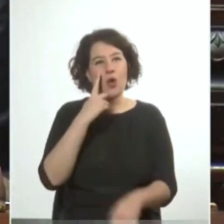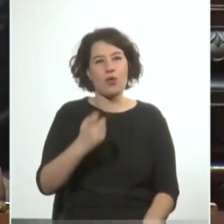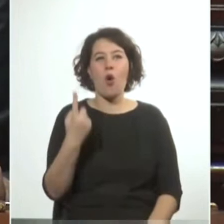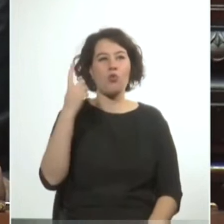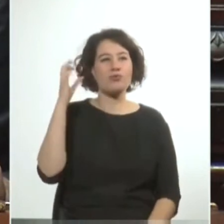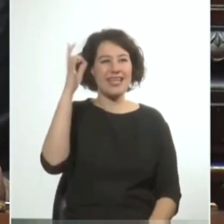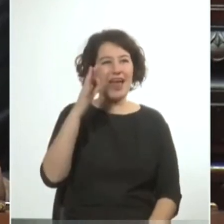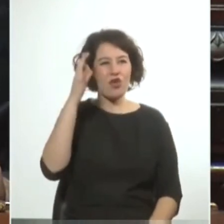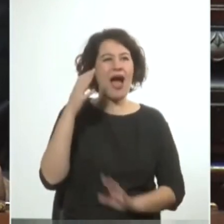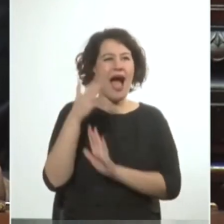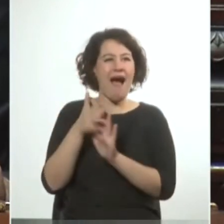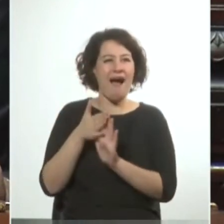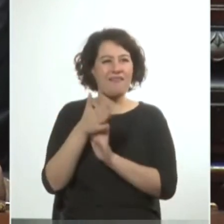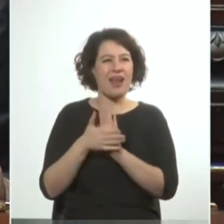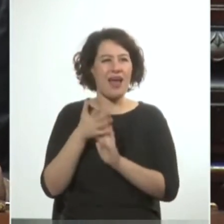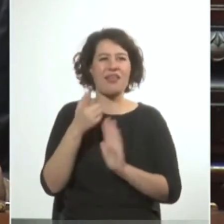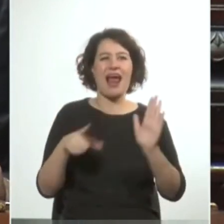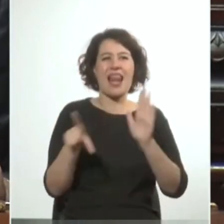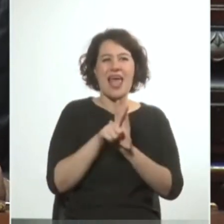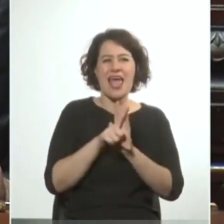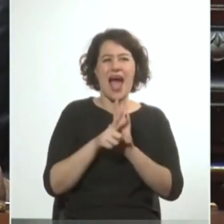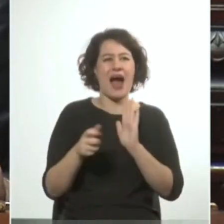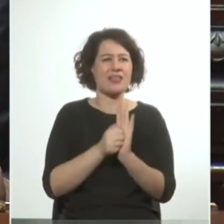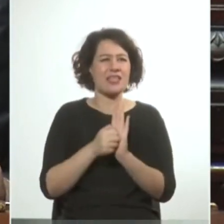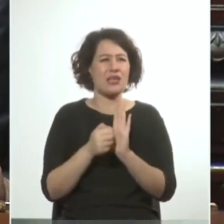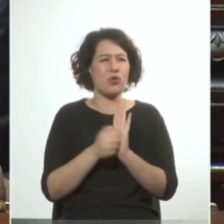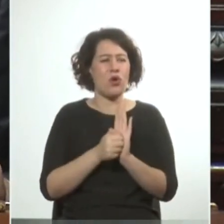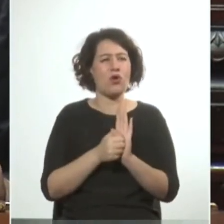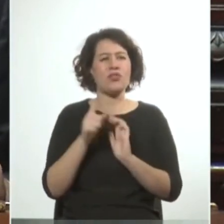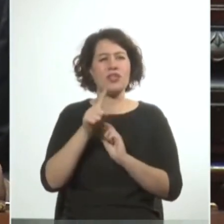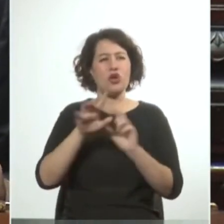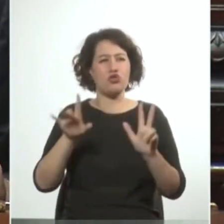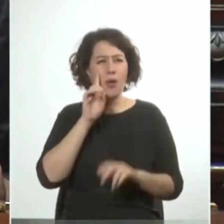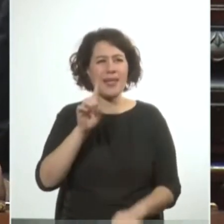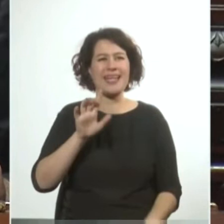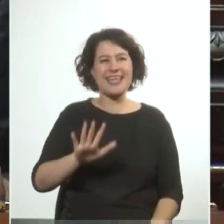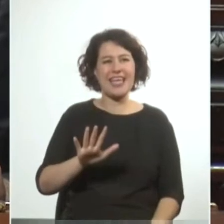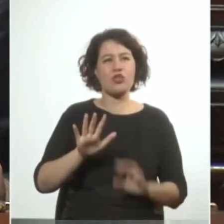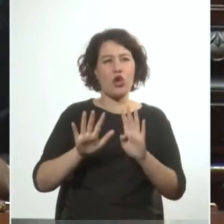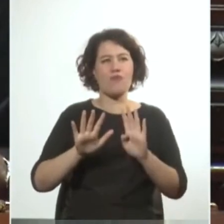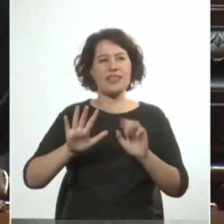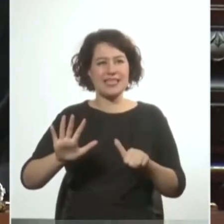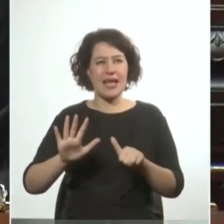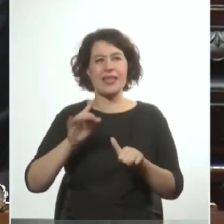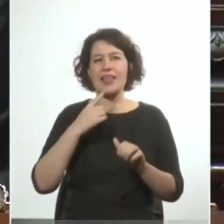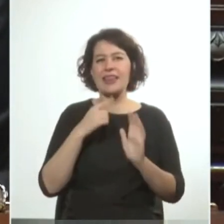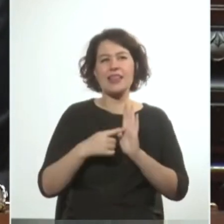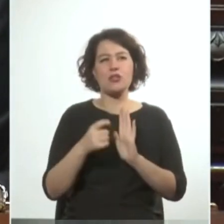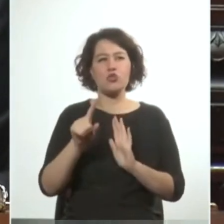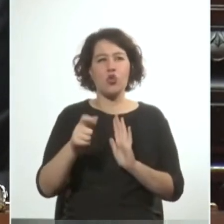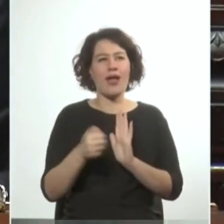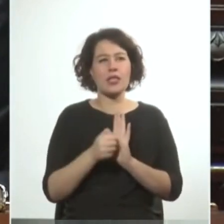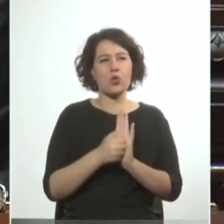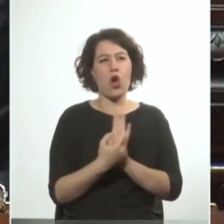senadores hablaba de la ley de lo que el artículo de la ley 18.596 establece en su artículo